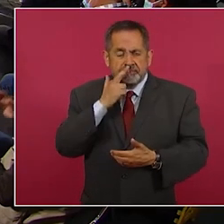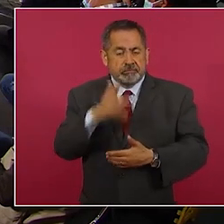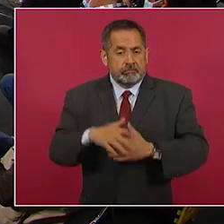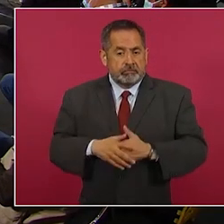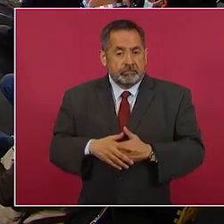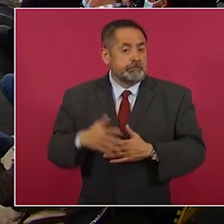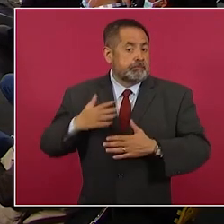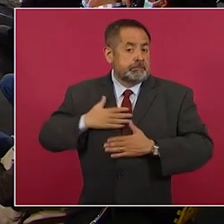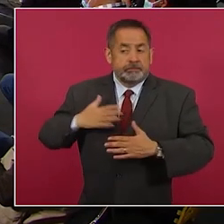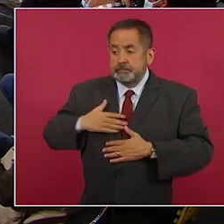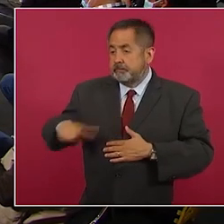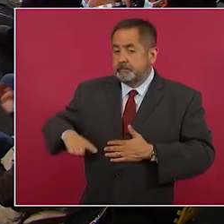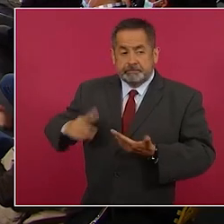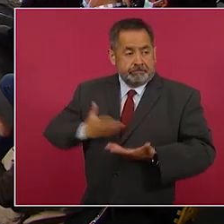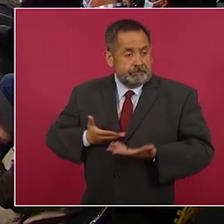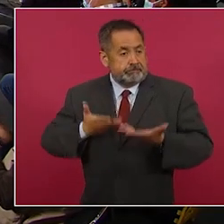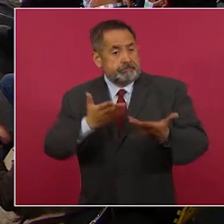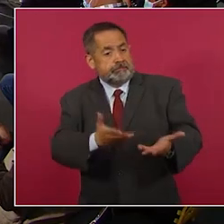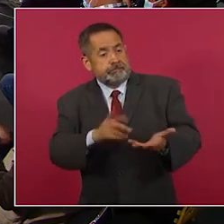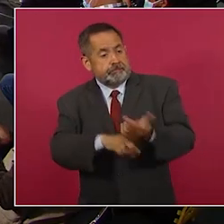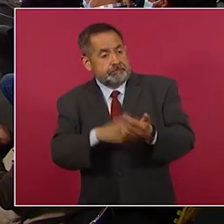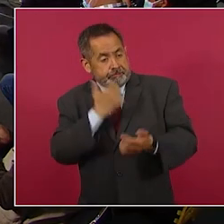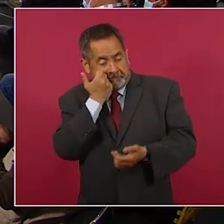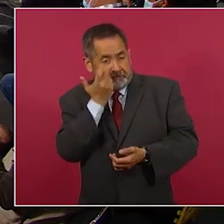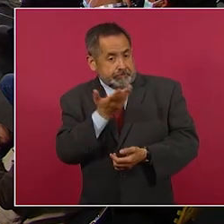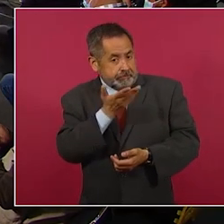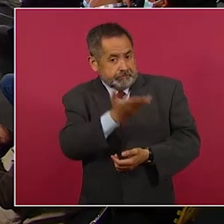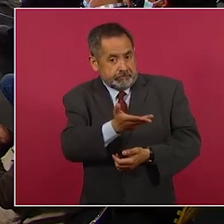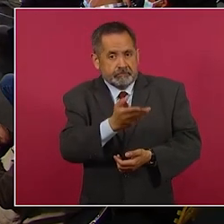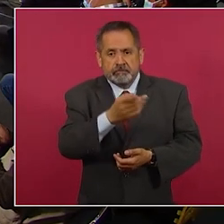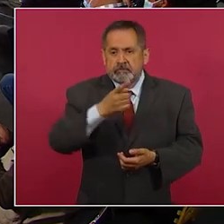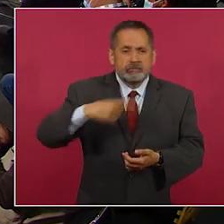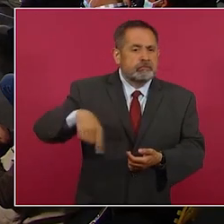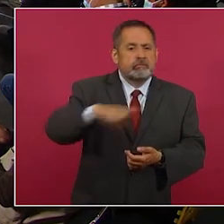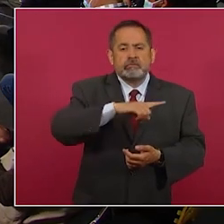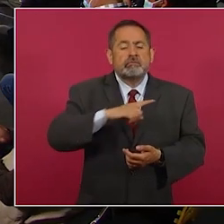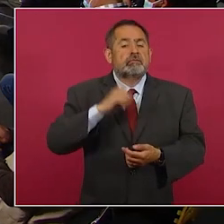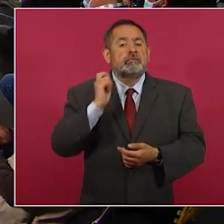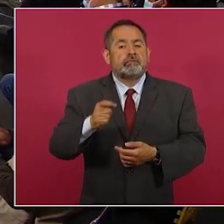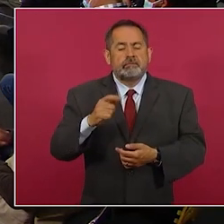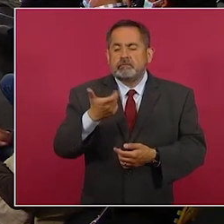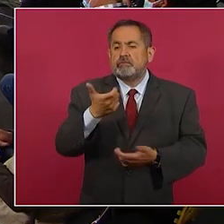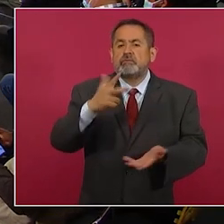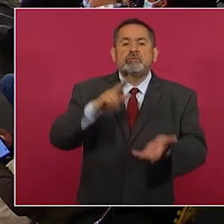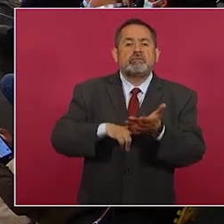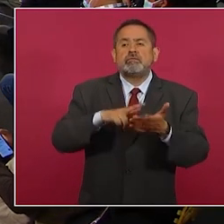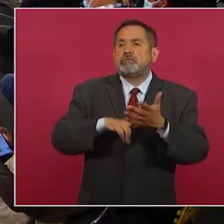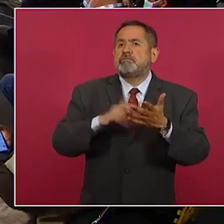proponiendo es que tengamos un precio